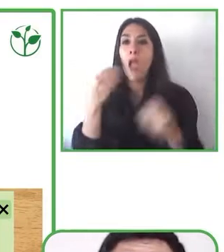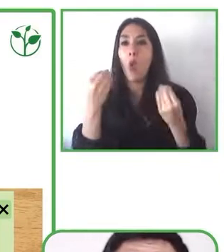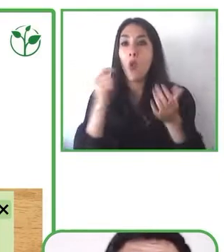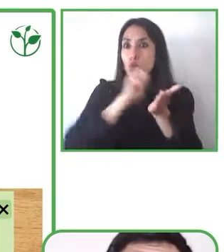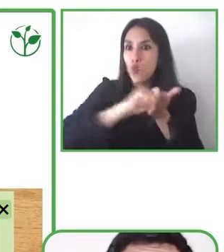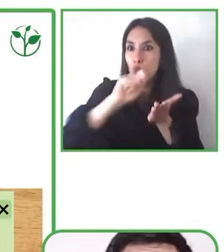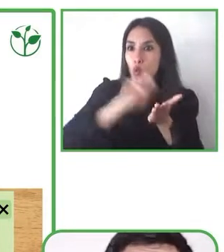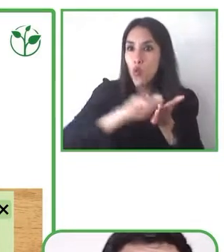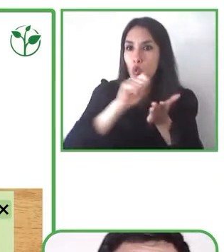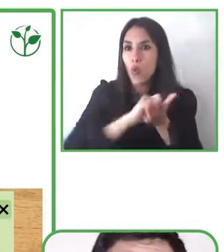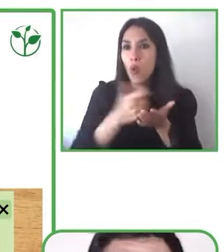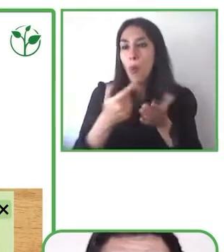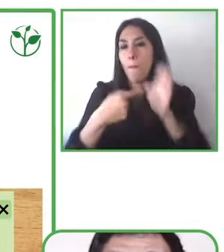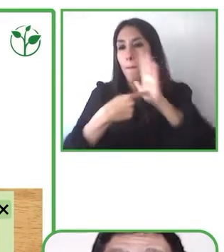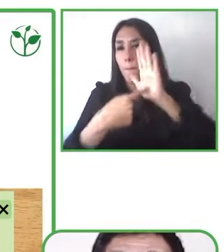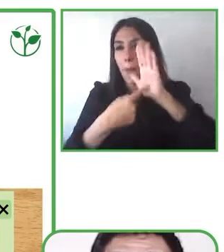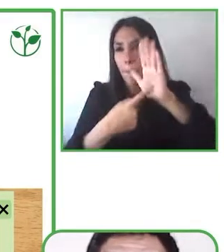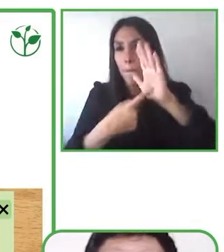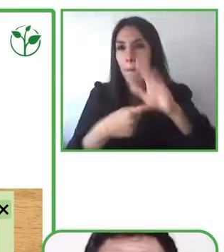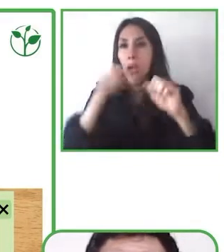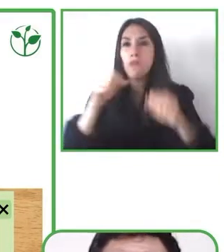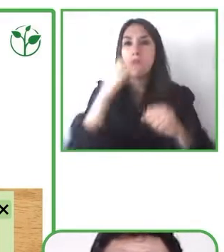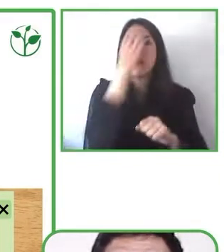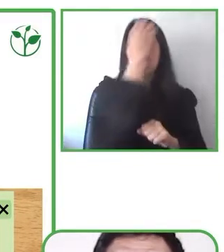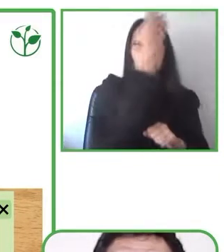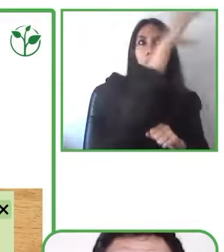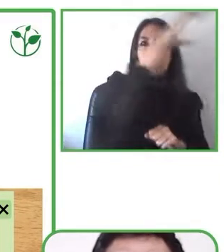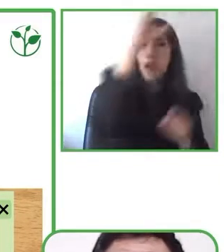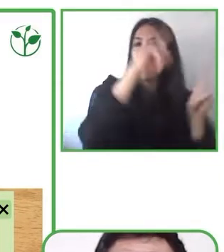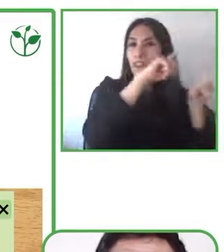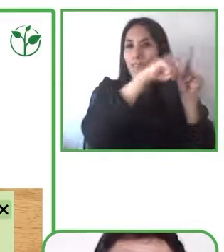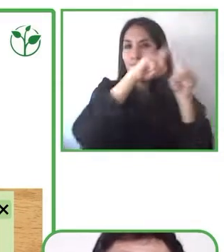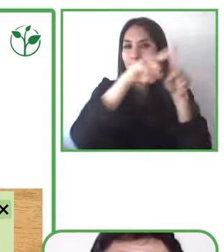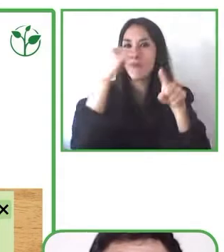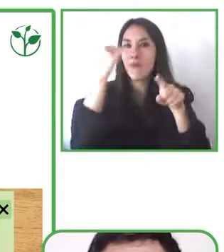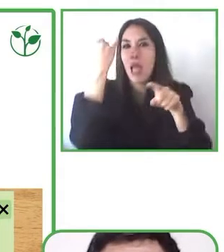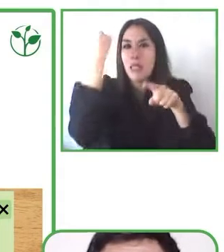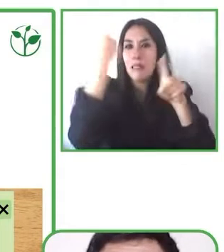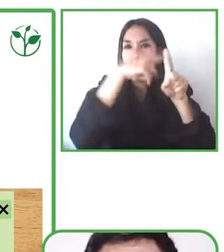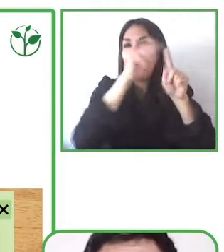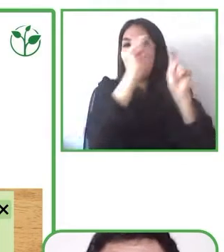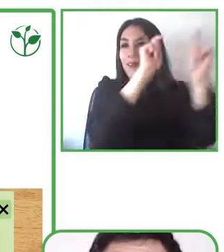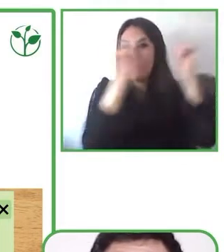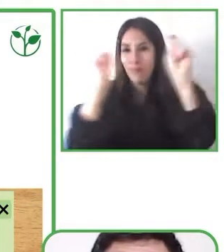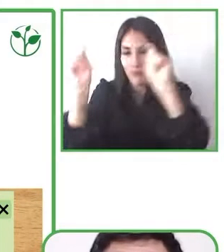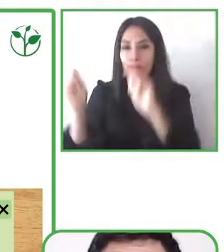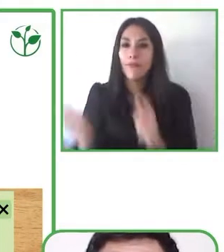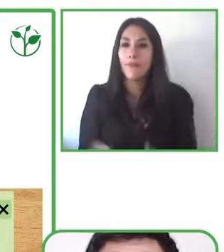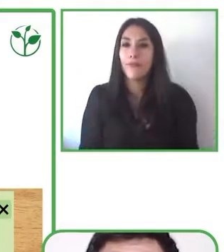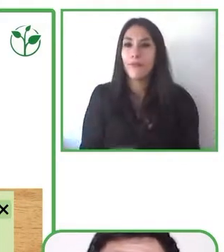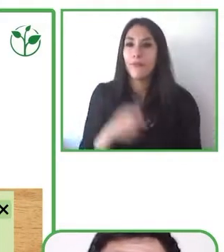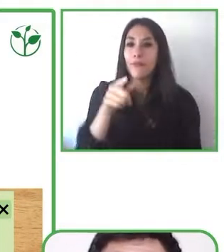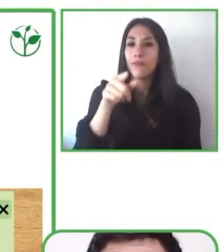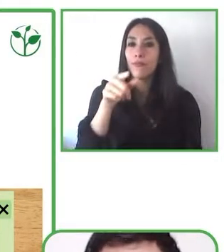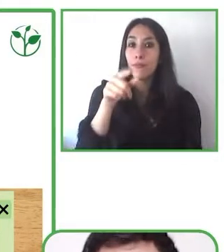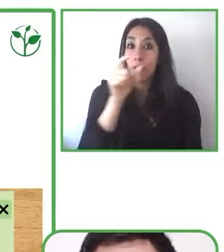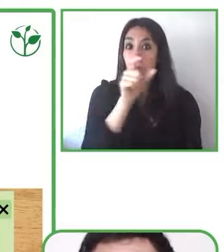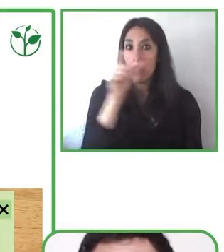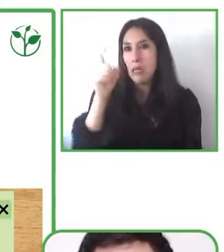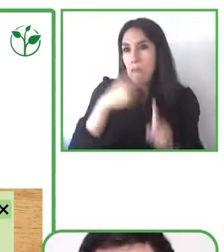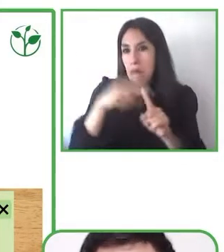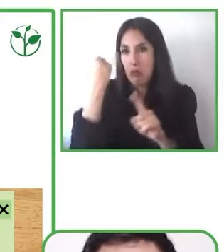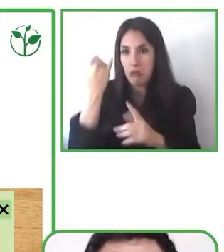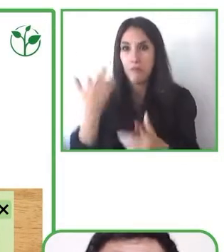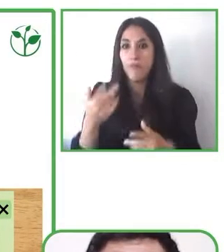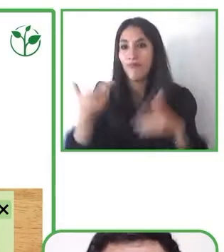el circo, la casa, el mercado, ¿verdad?, y en el cual entonces se despliegan estas imágenes, las cuales los niños pueden manipular